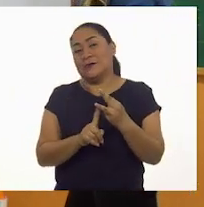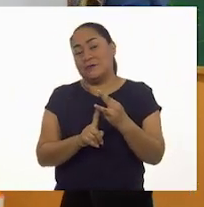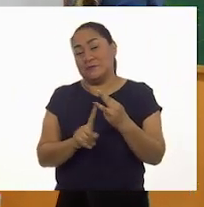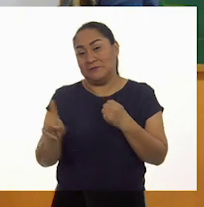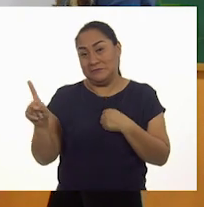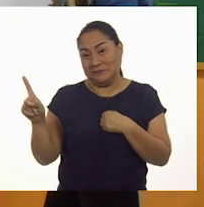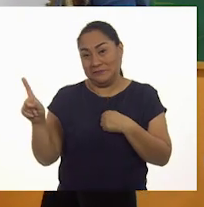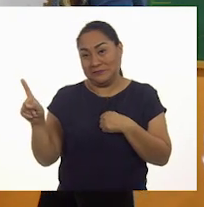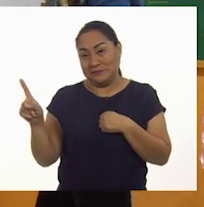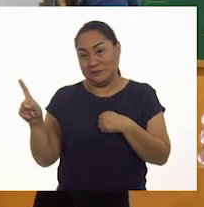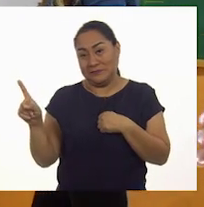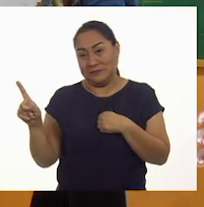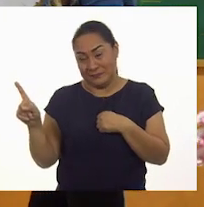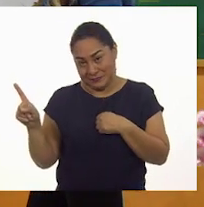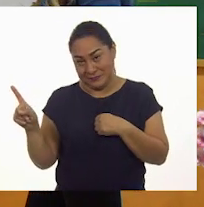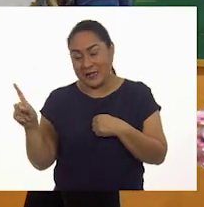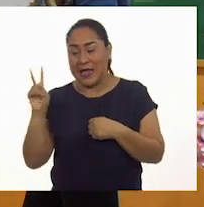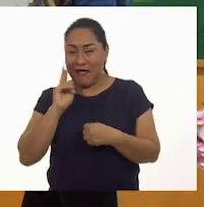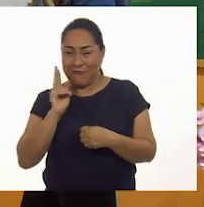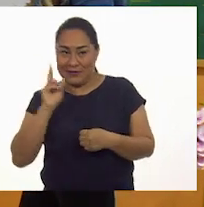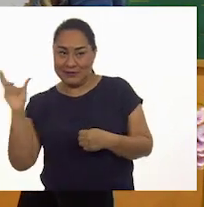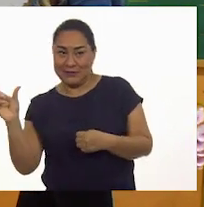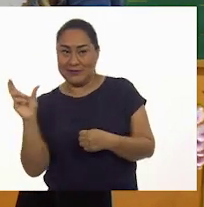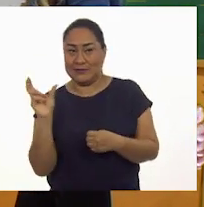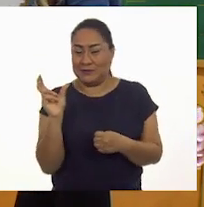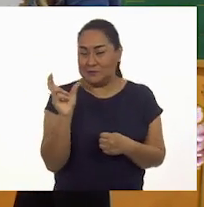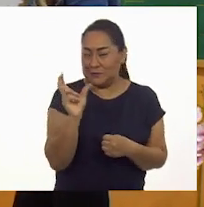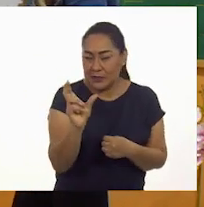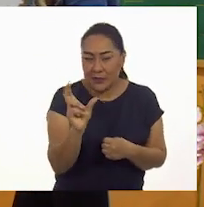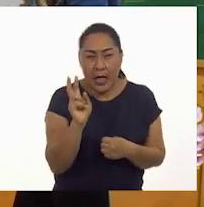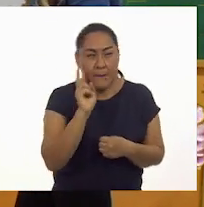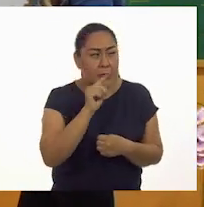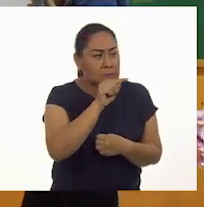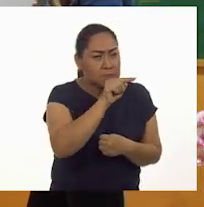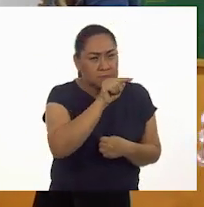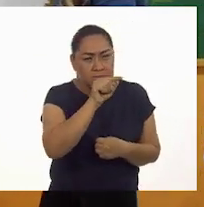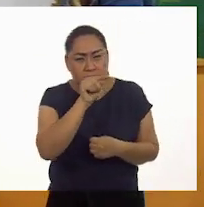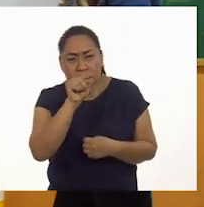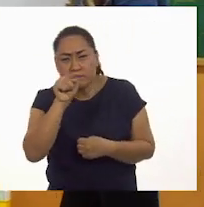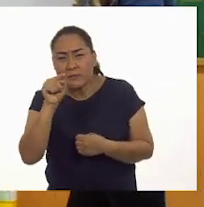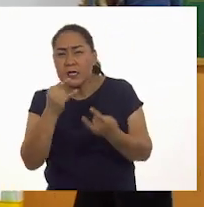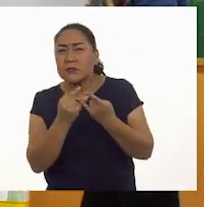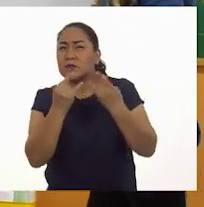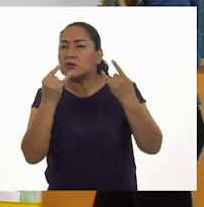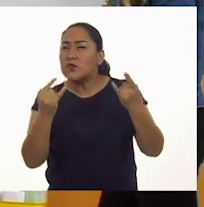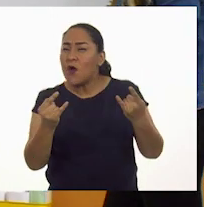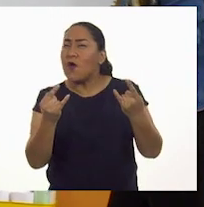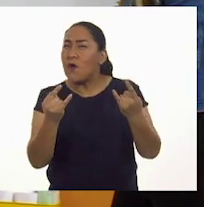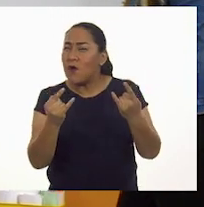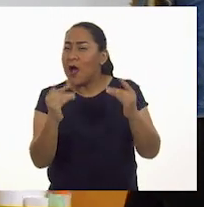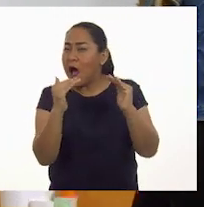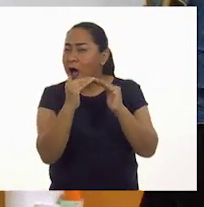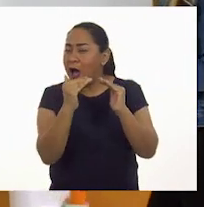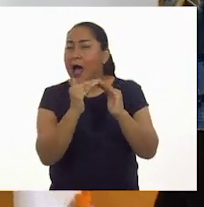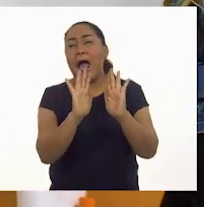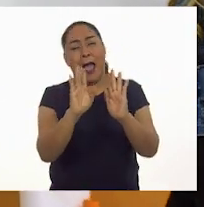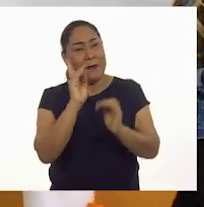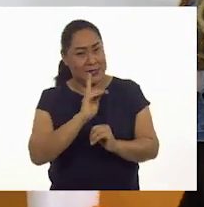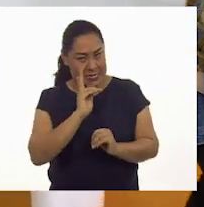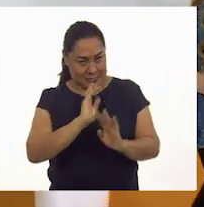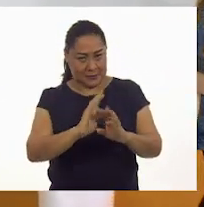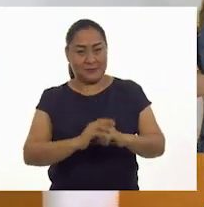¿no? Vamos a ponerlo y vamos a ver si sí se cuenta la historia de la casita. A ver.